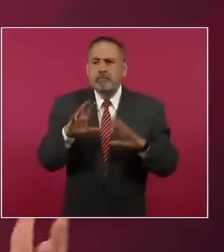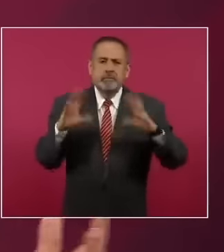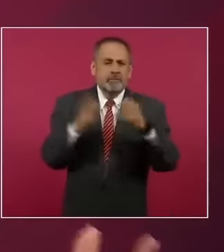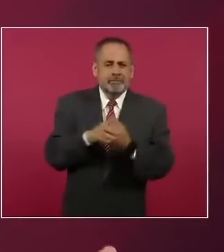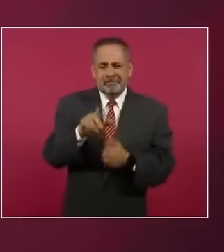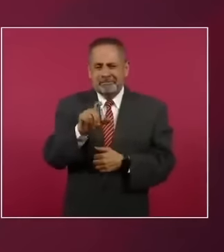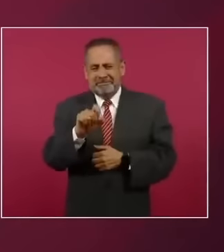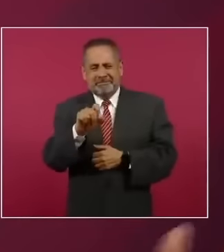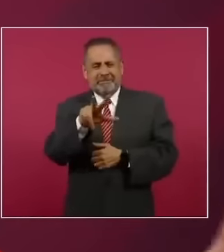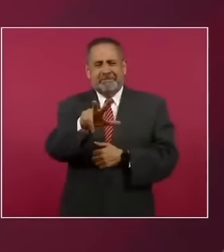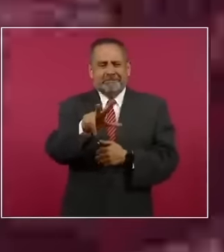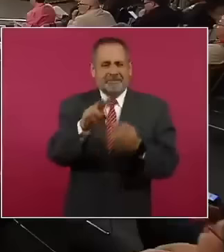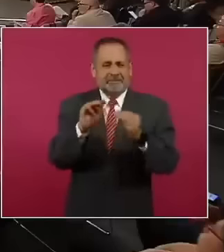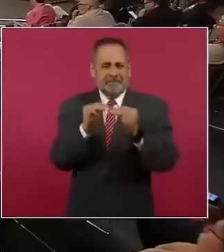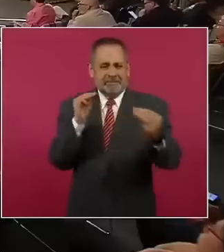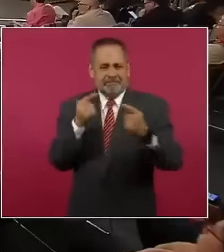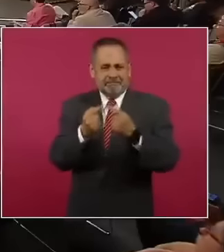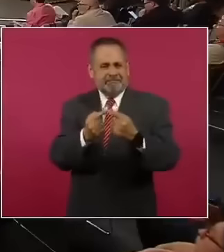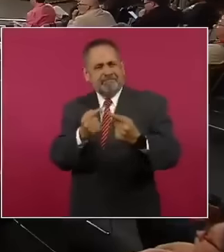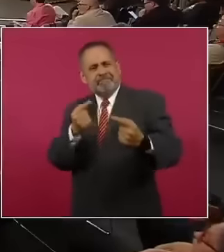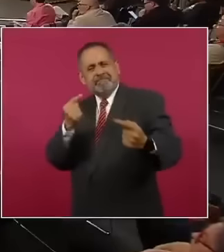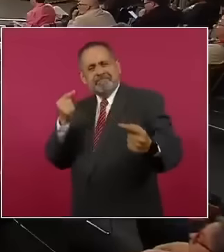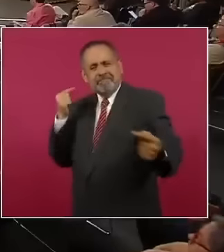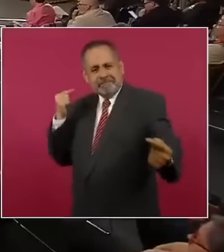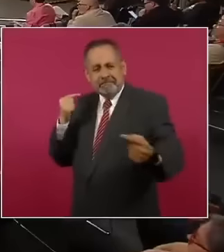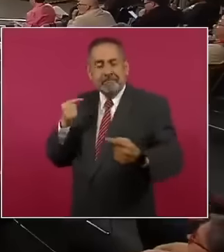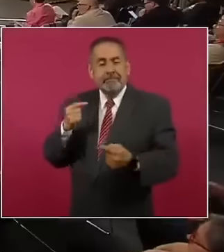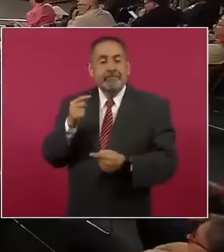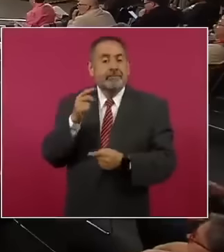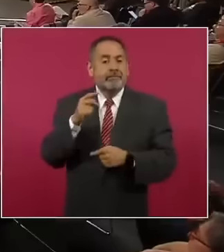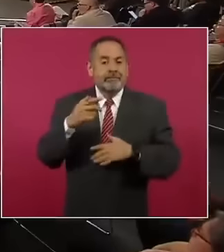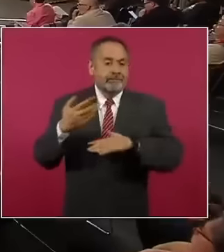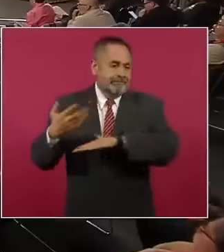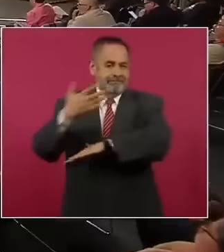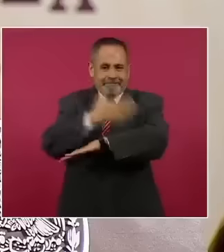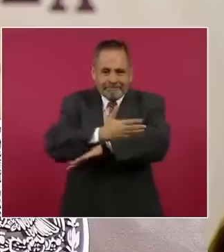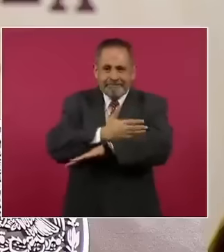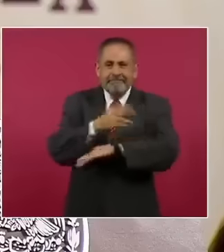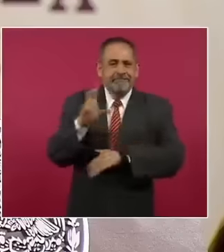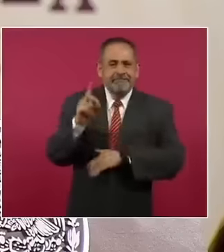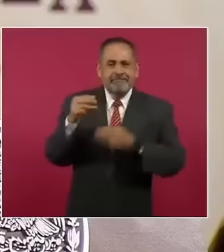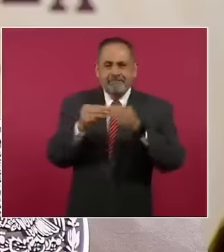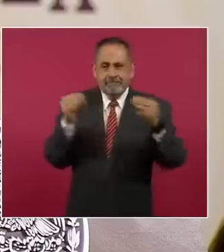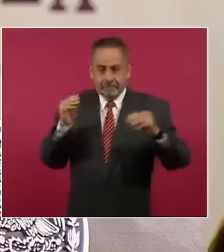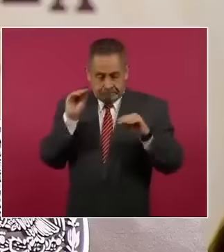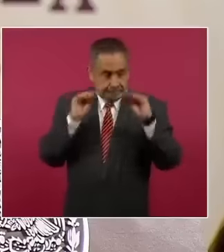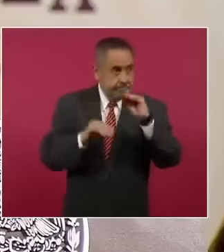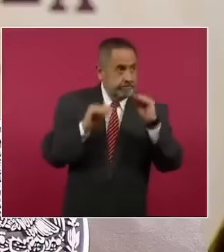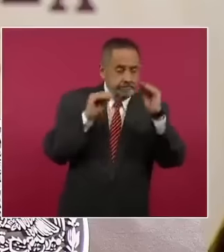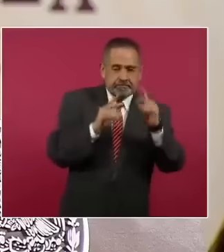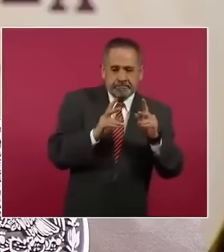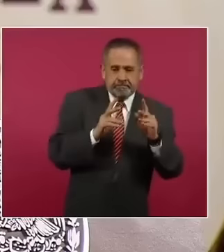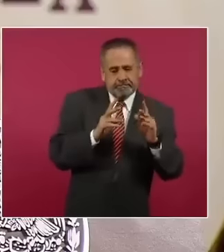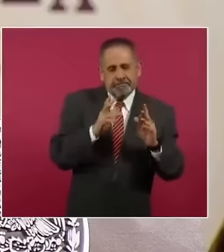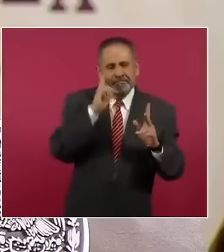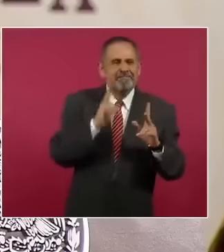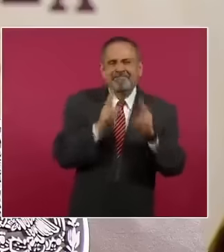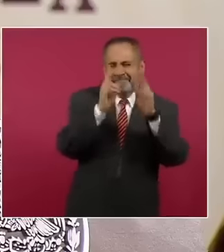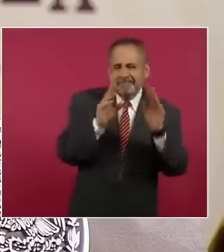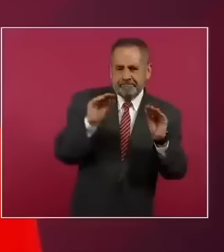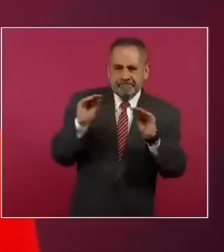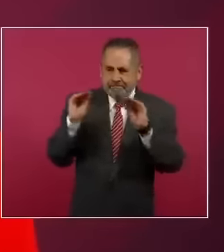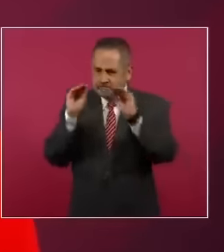y medio y 28 metros, plataformas de 30 metros para poderlo llevar. Se ensambla y efectivamente, como bien decía